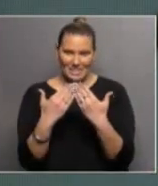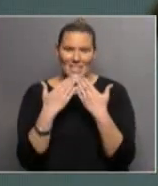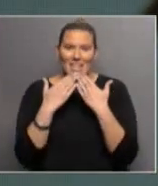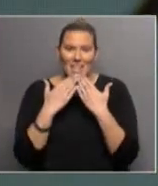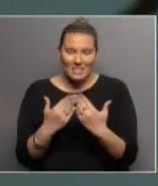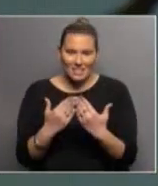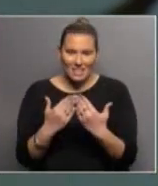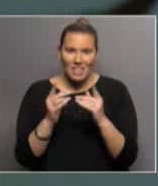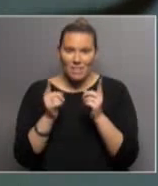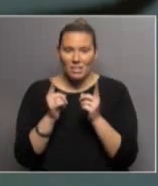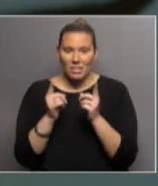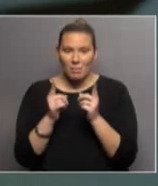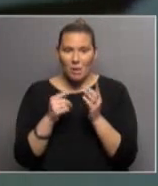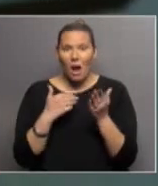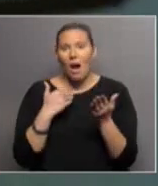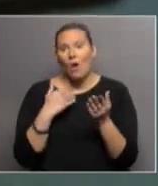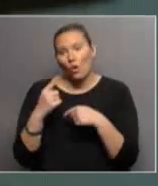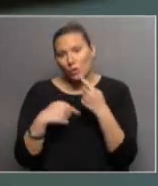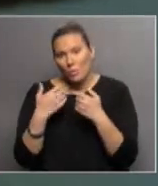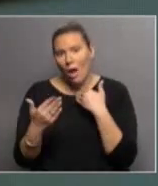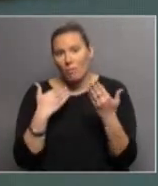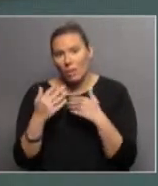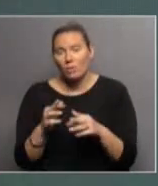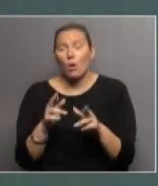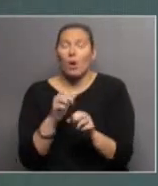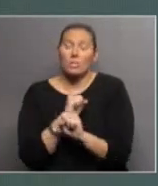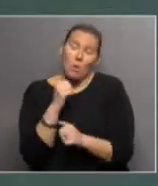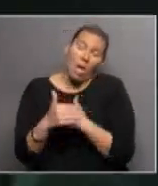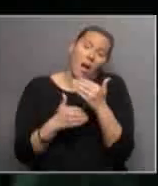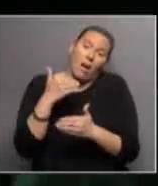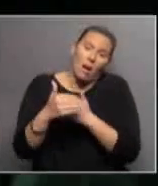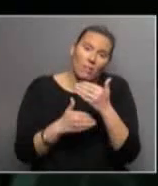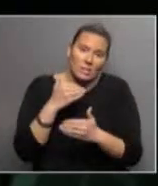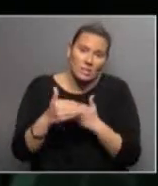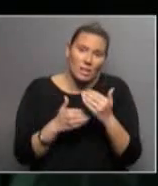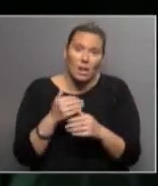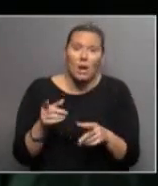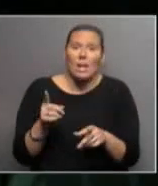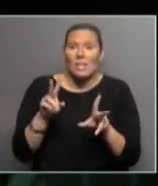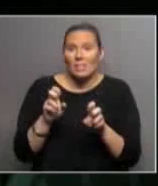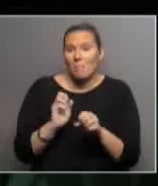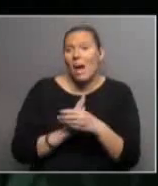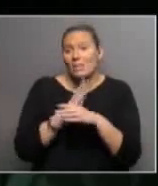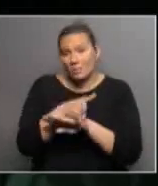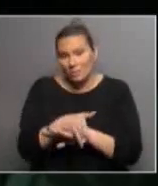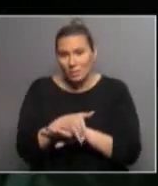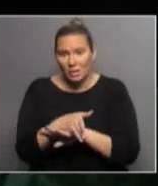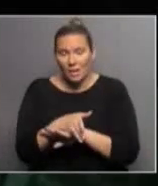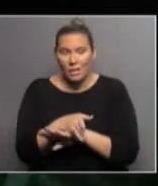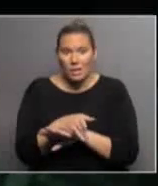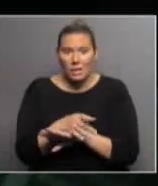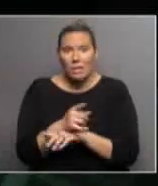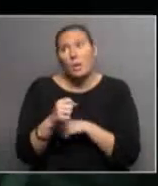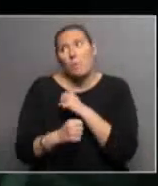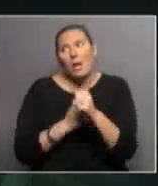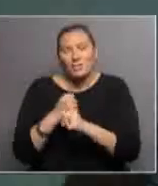habría que hablar mucho más, ojalá se siga avanzando en todo lo que tiene que ver con accesibilidad, y bueno, y